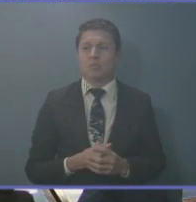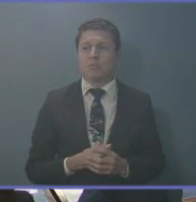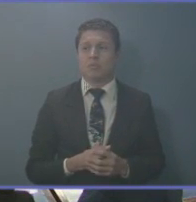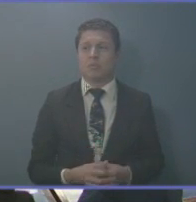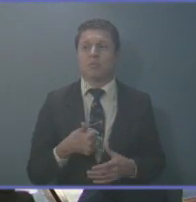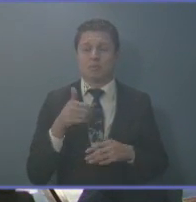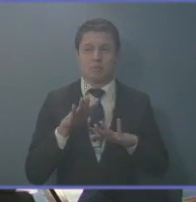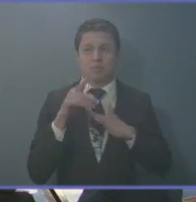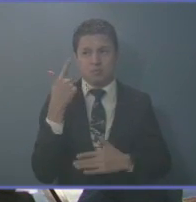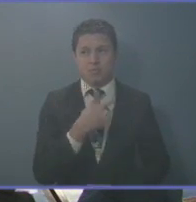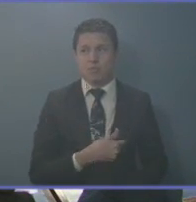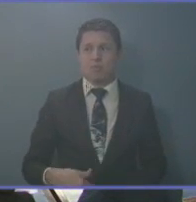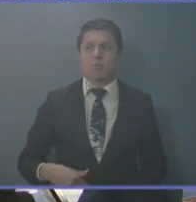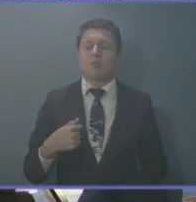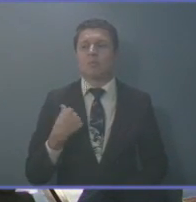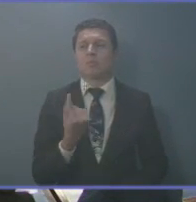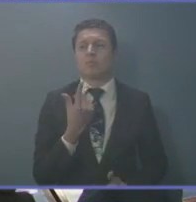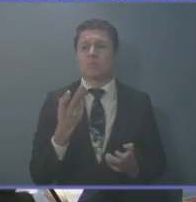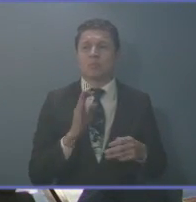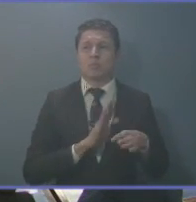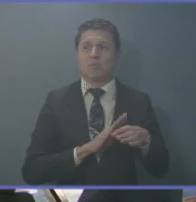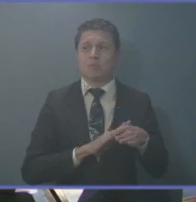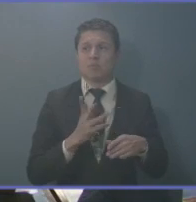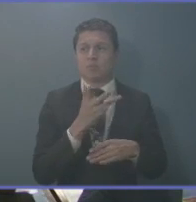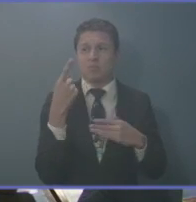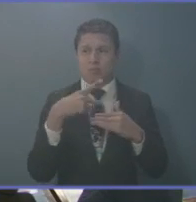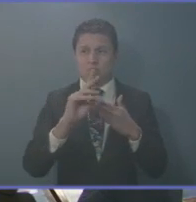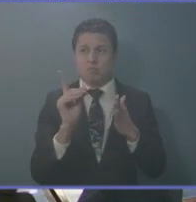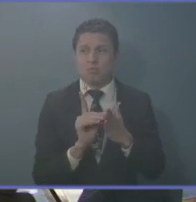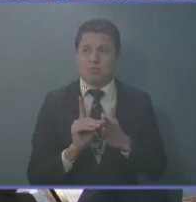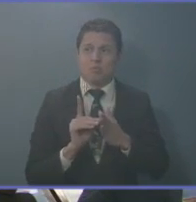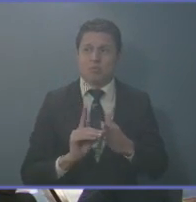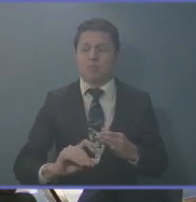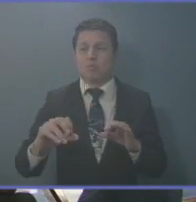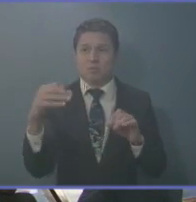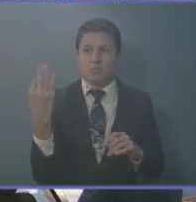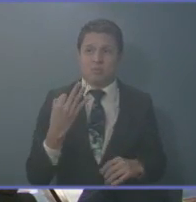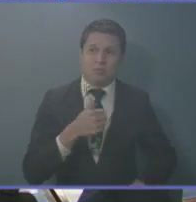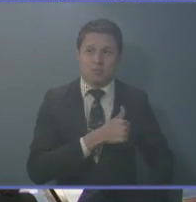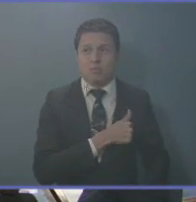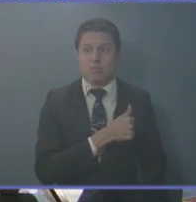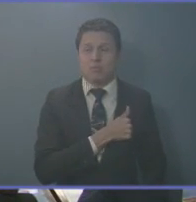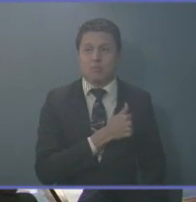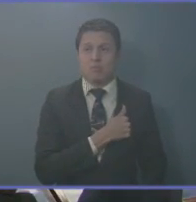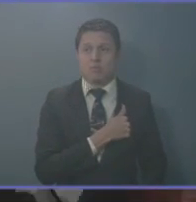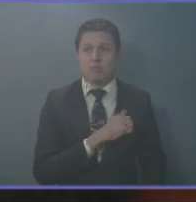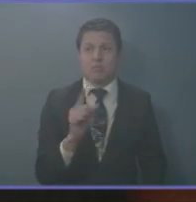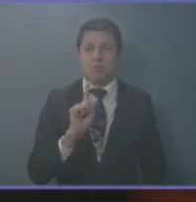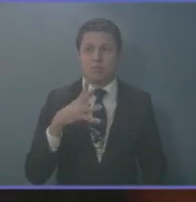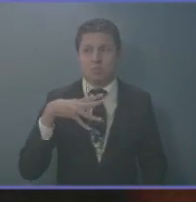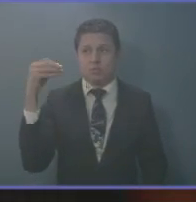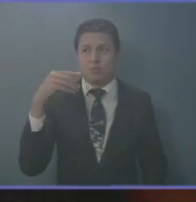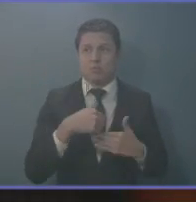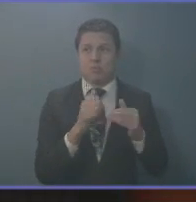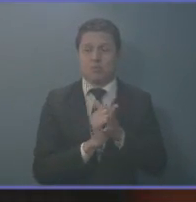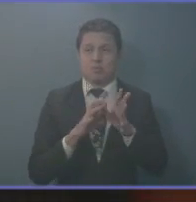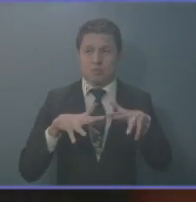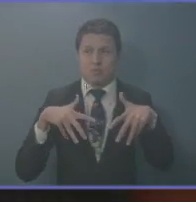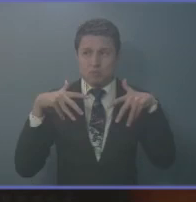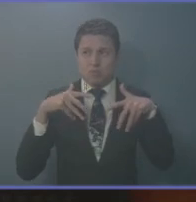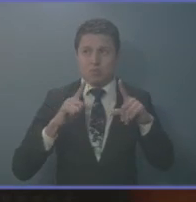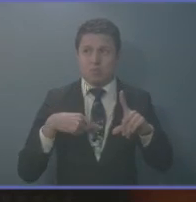Muchas gracias, Presidente. Solo es por hacerle un llamado a todos los colegas diputados que seamos responsables y no nos vayamos de esta plenaria